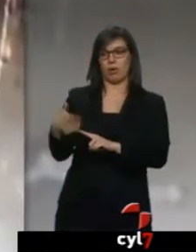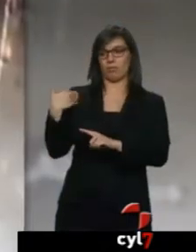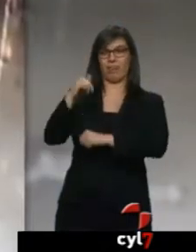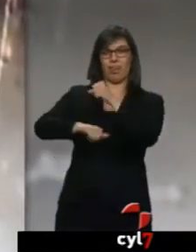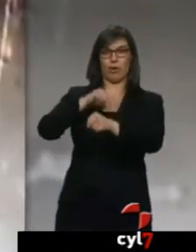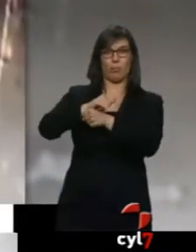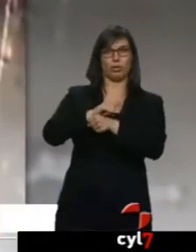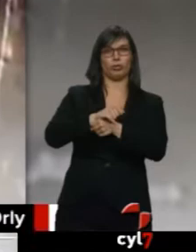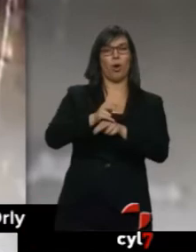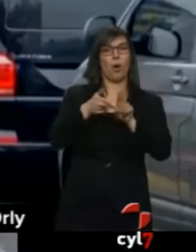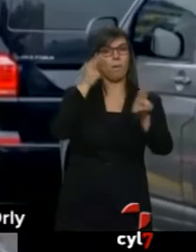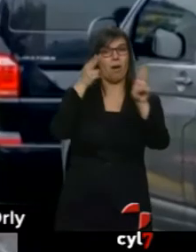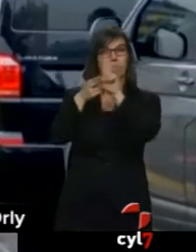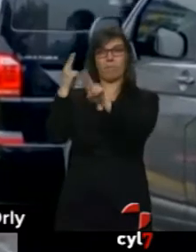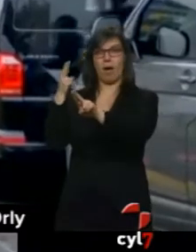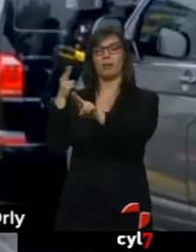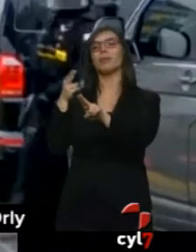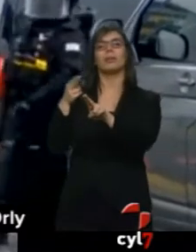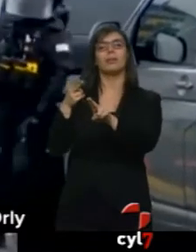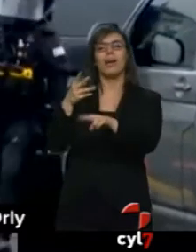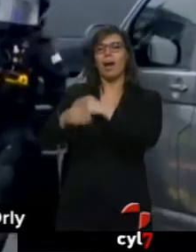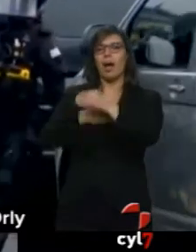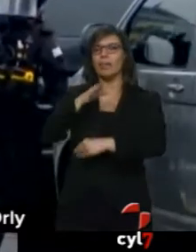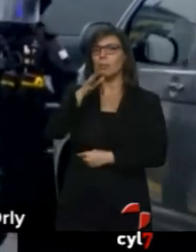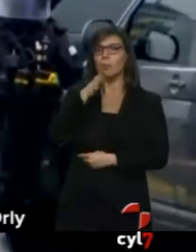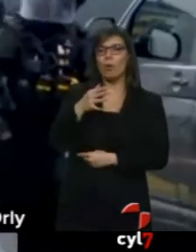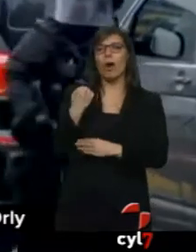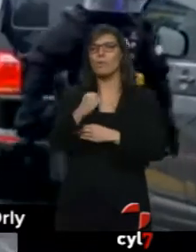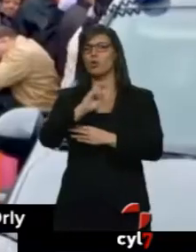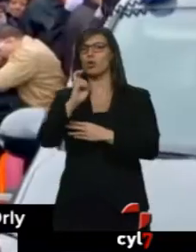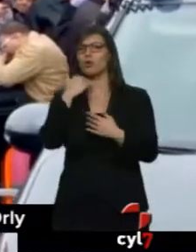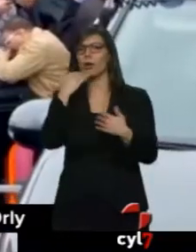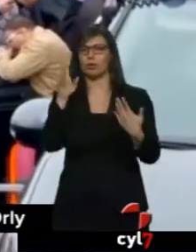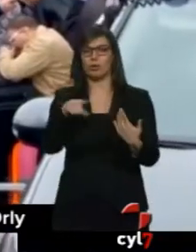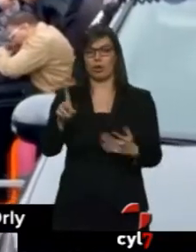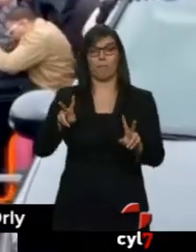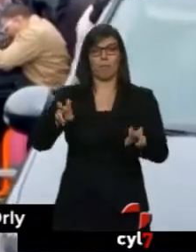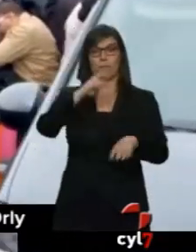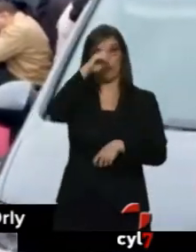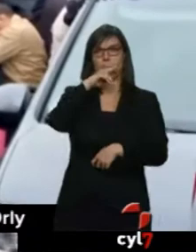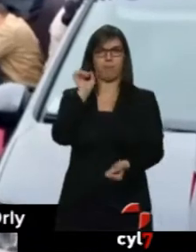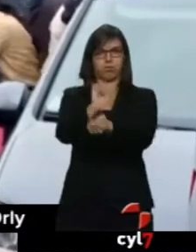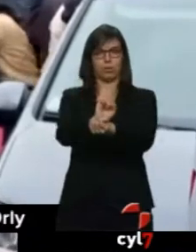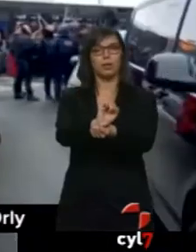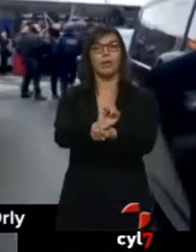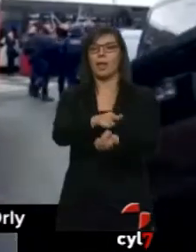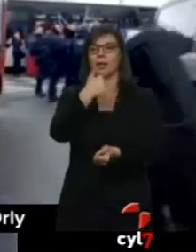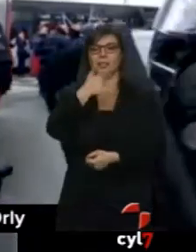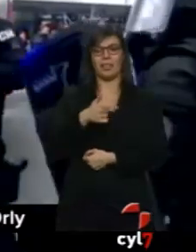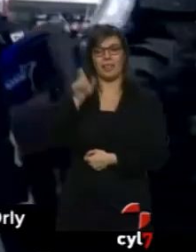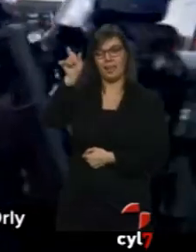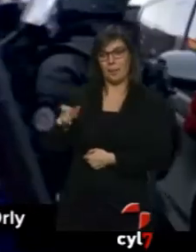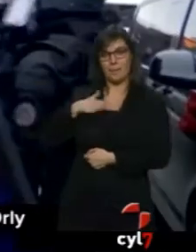de Orly y también si lo hizo con algún tipo de apoyo. Su padre, detenido inicialmente, ha negado que su hijo fuera